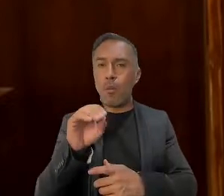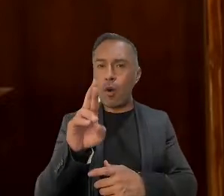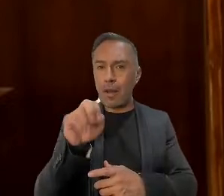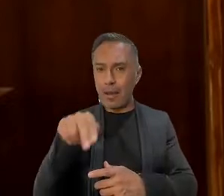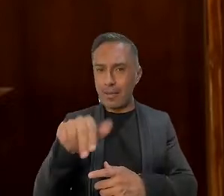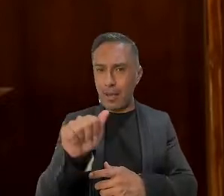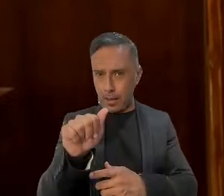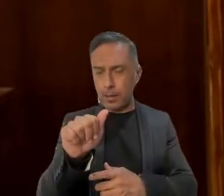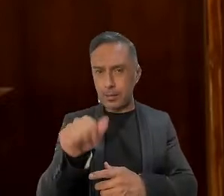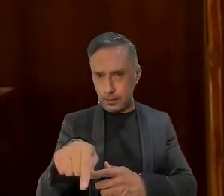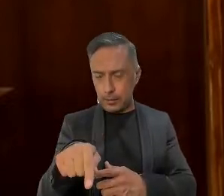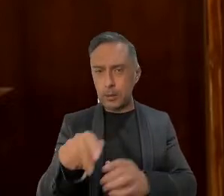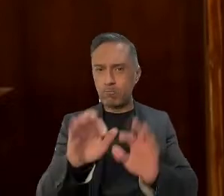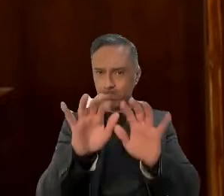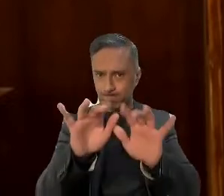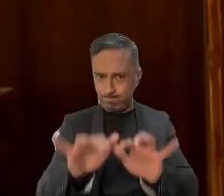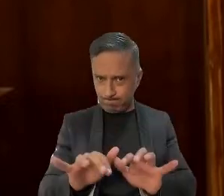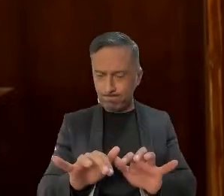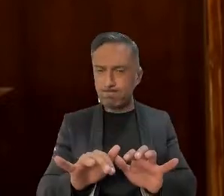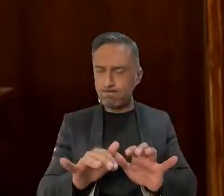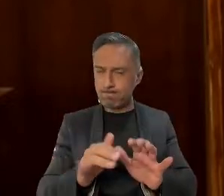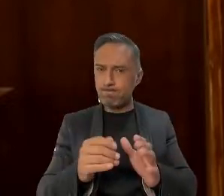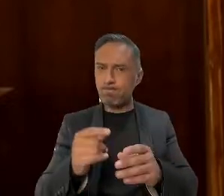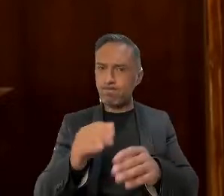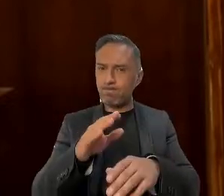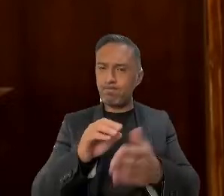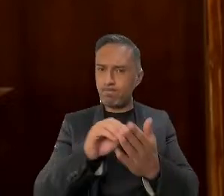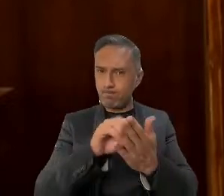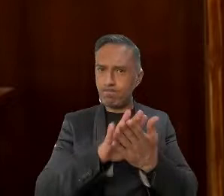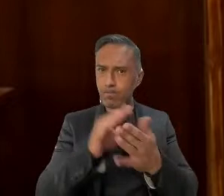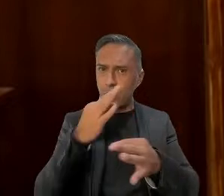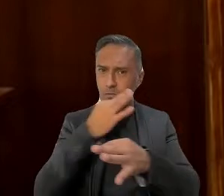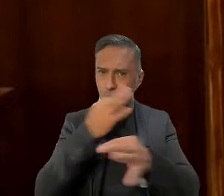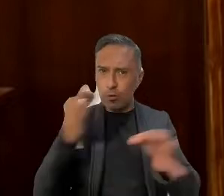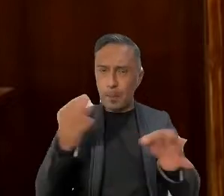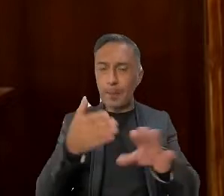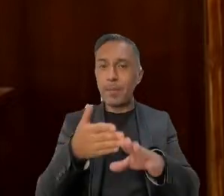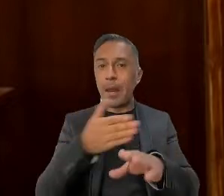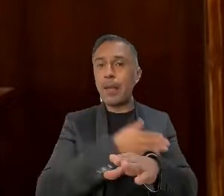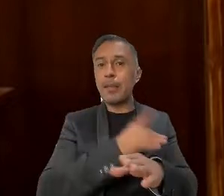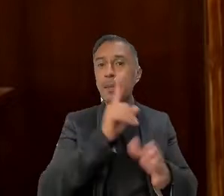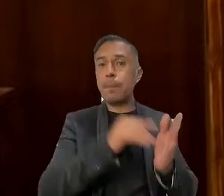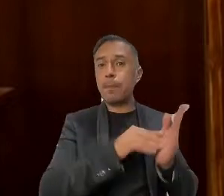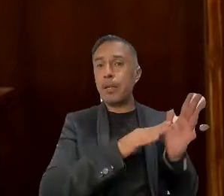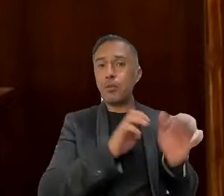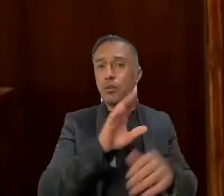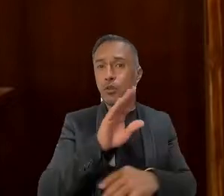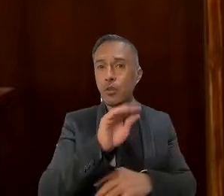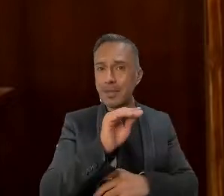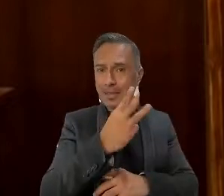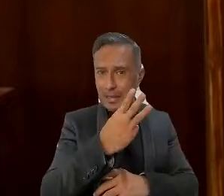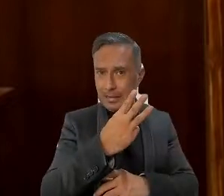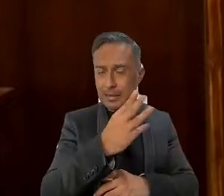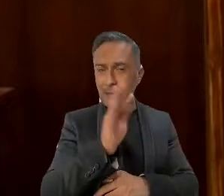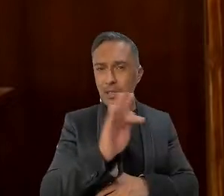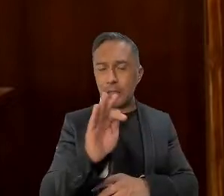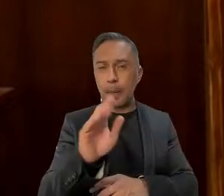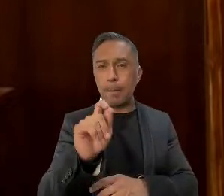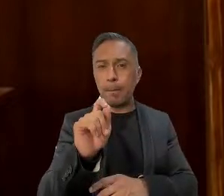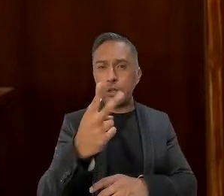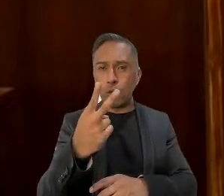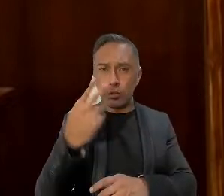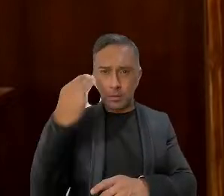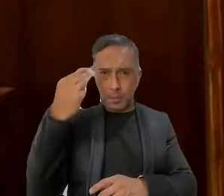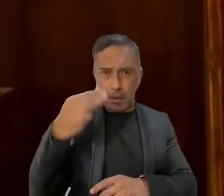el siguiente pronunciamiento. Desde 1993, el 22 de marzo de